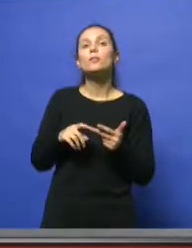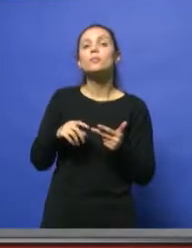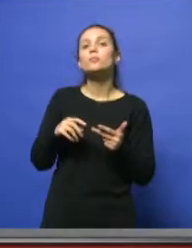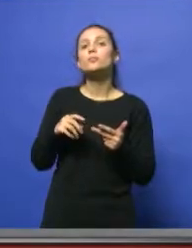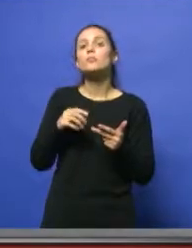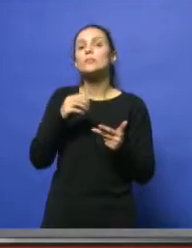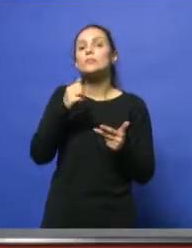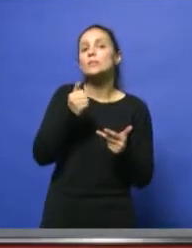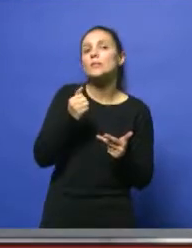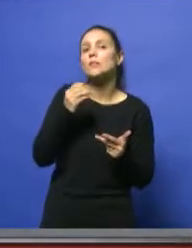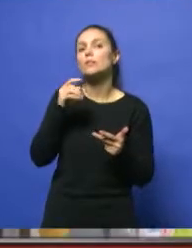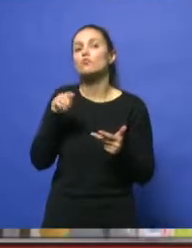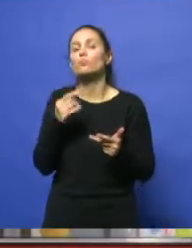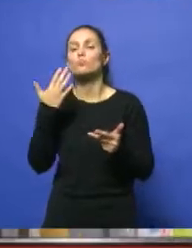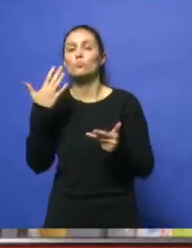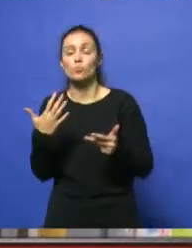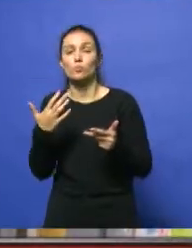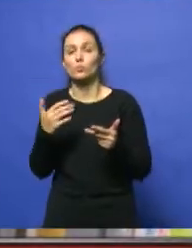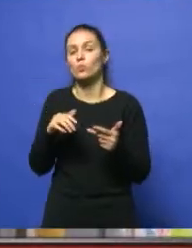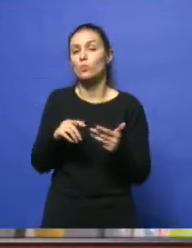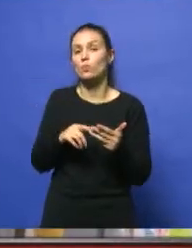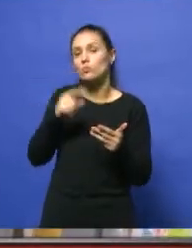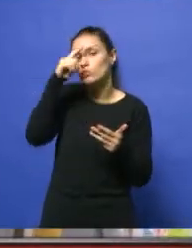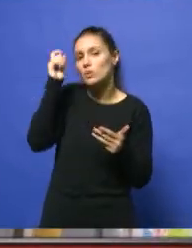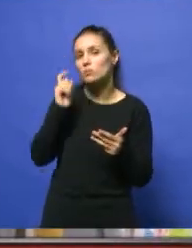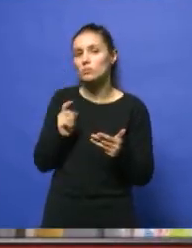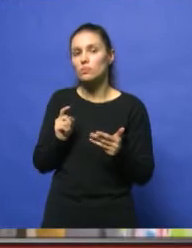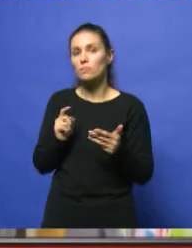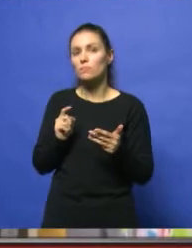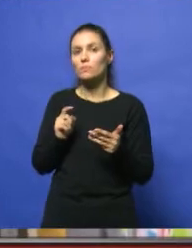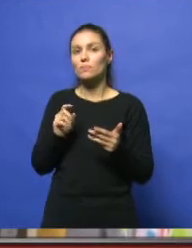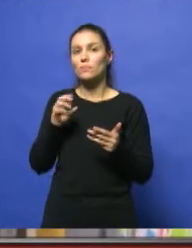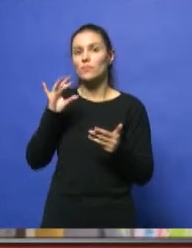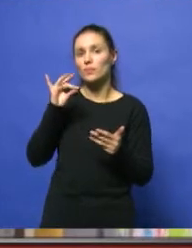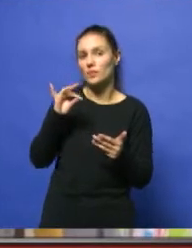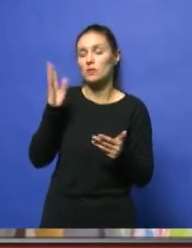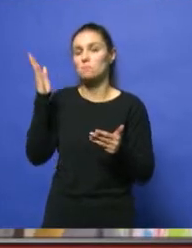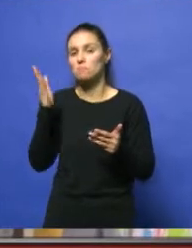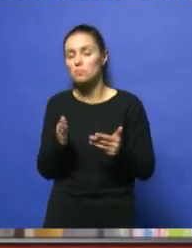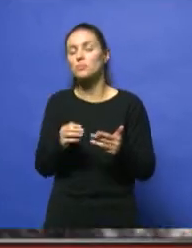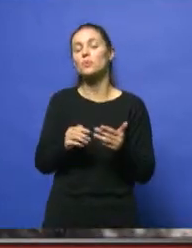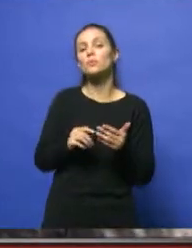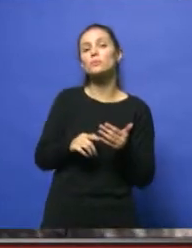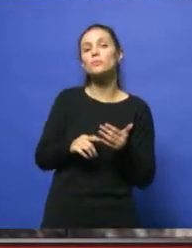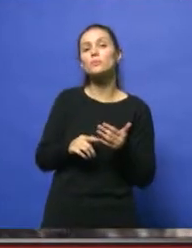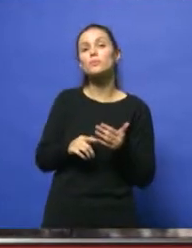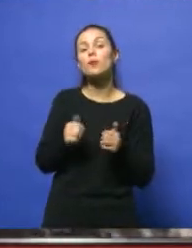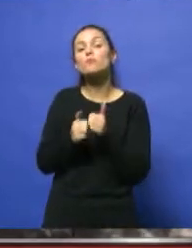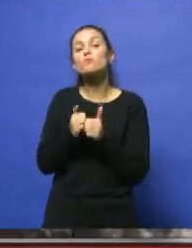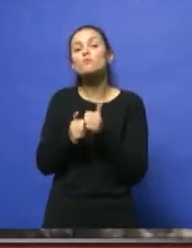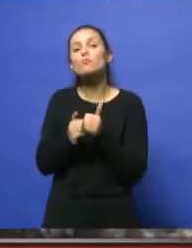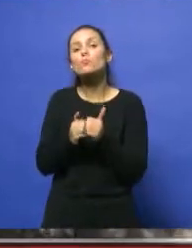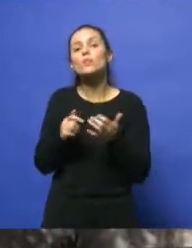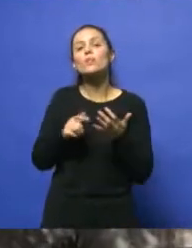se ha adherido al paro. En el Colegio Nacional, un 30%. En la escuela Rosarinas, la